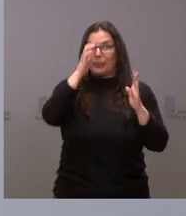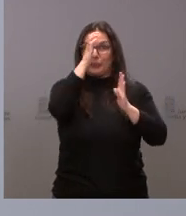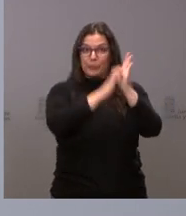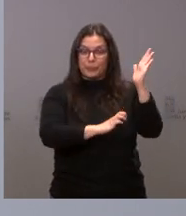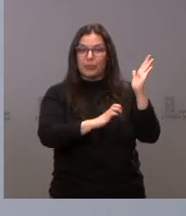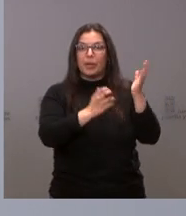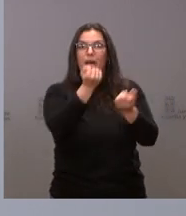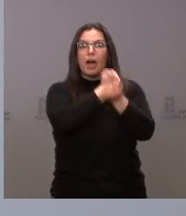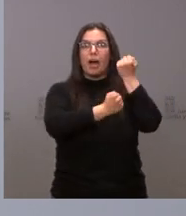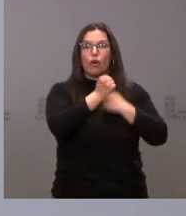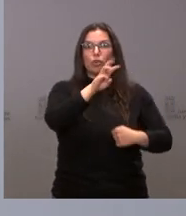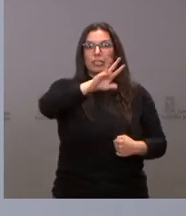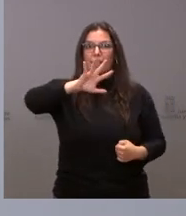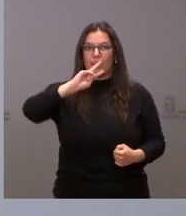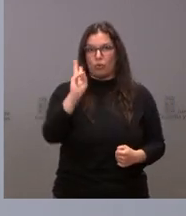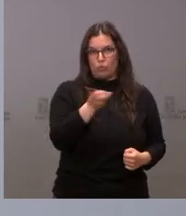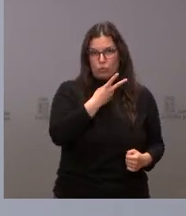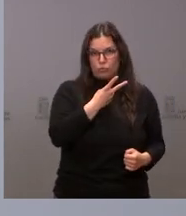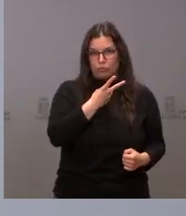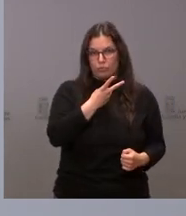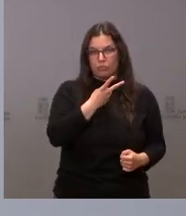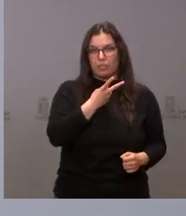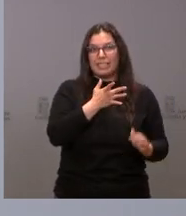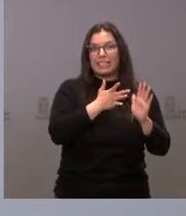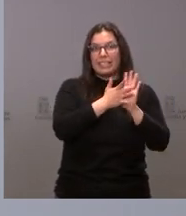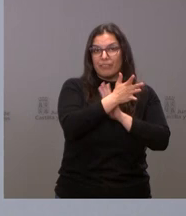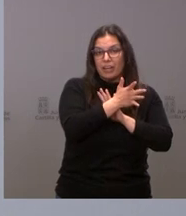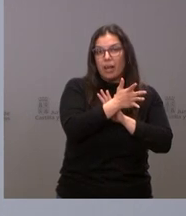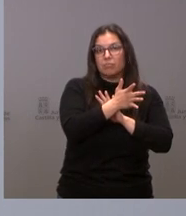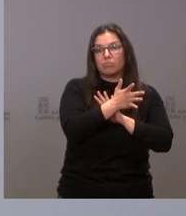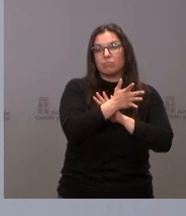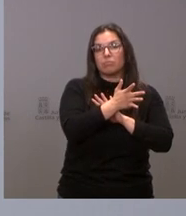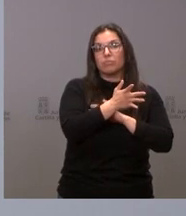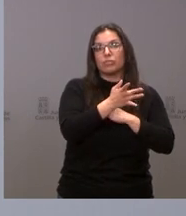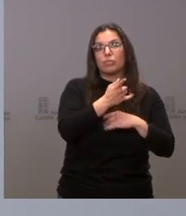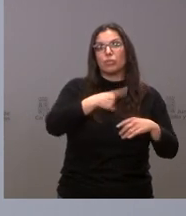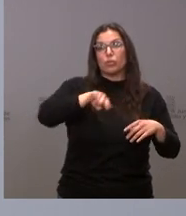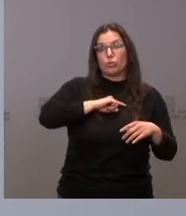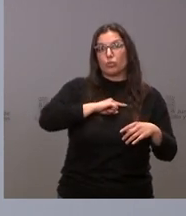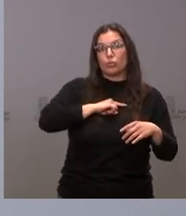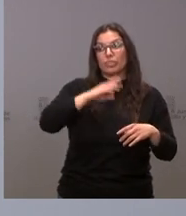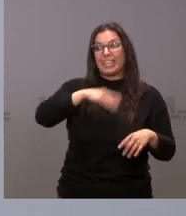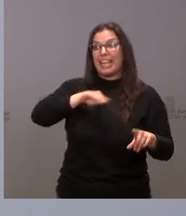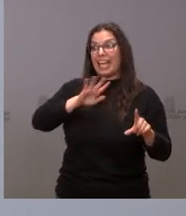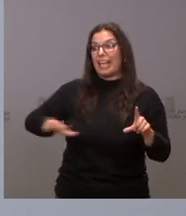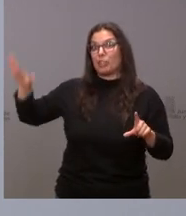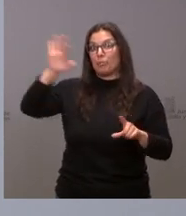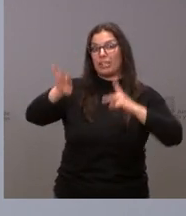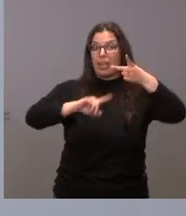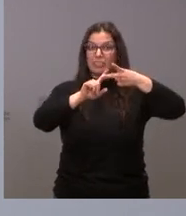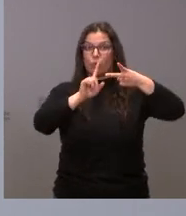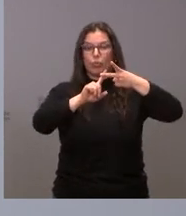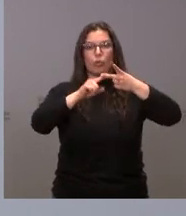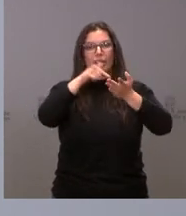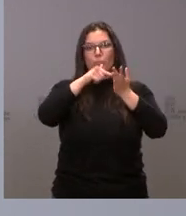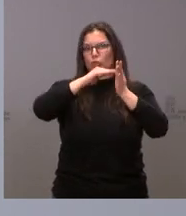estamos hablando son 35 euros y esto nos sitúa como les digo en el segundo lugar de España en impuestos más bajos